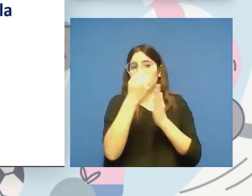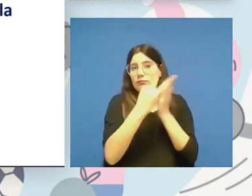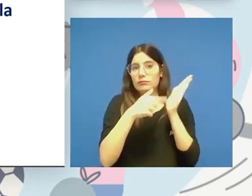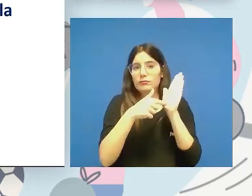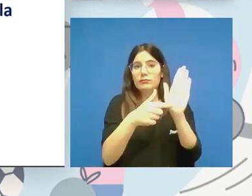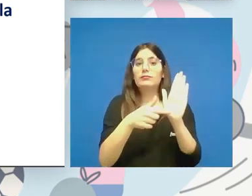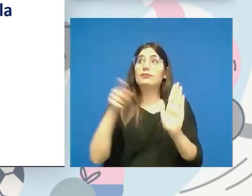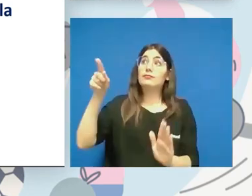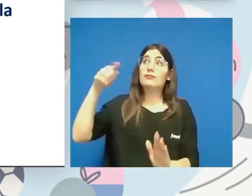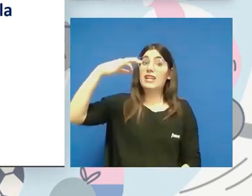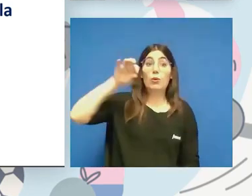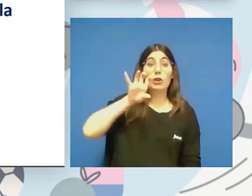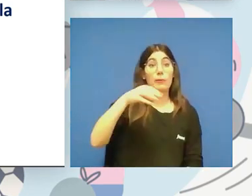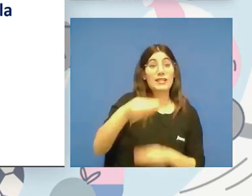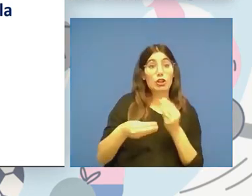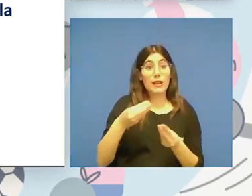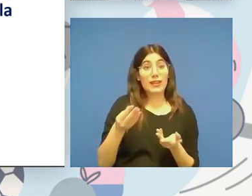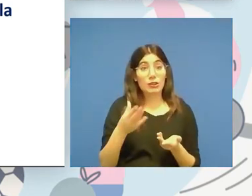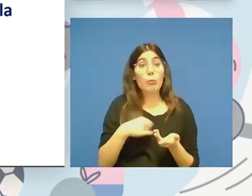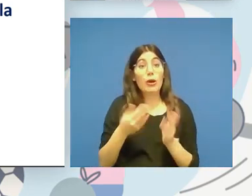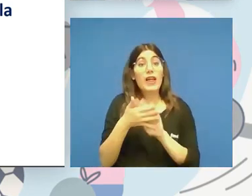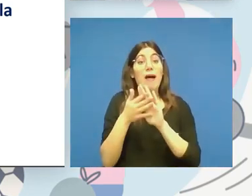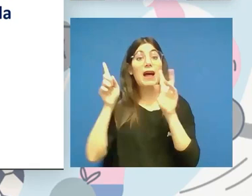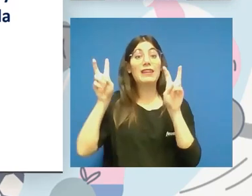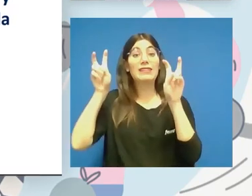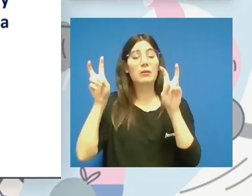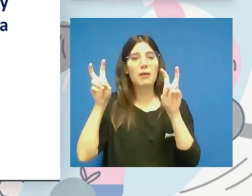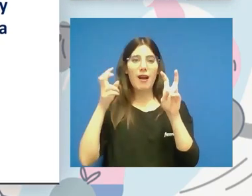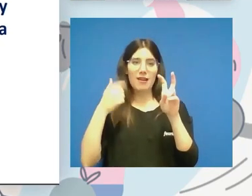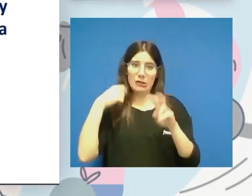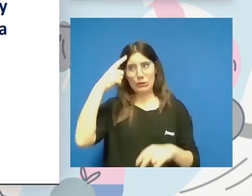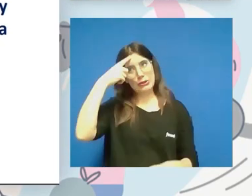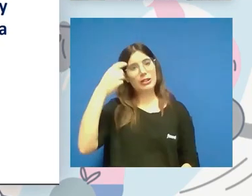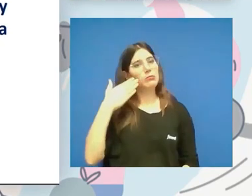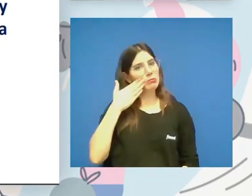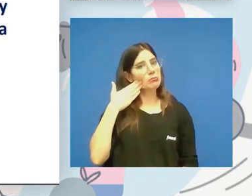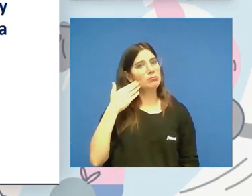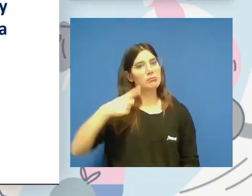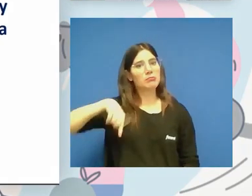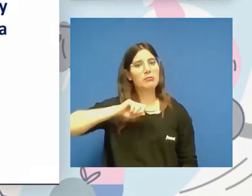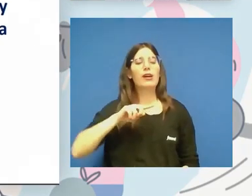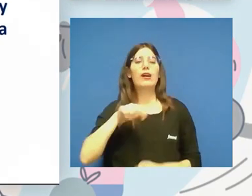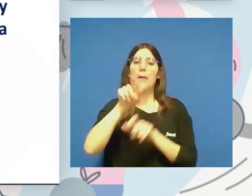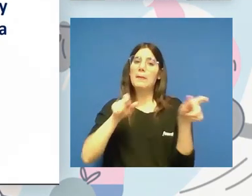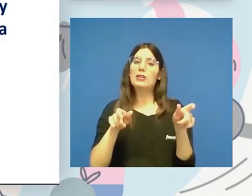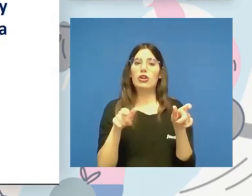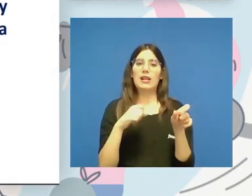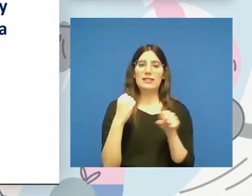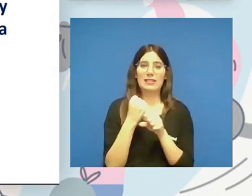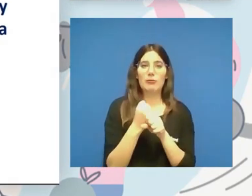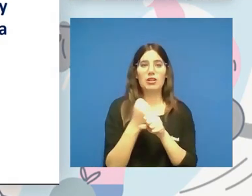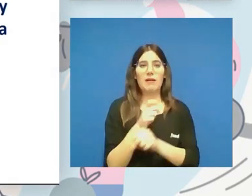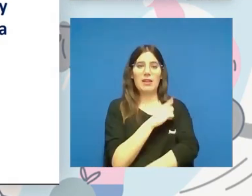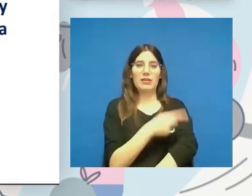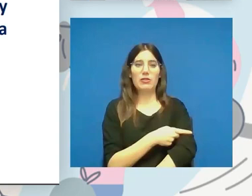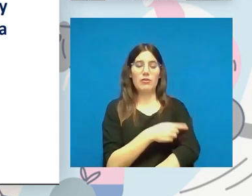somos el único país que podemos hablar de esto. Con lo cual, pues yo creo que personas que estamos trabajando en la actividad física deportiva,